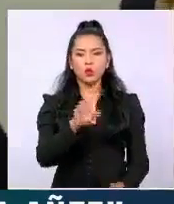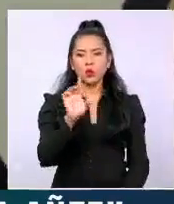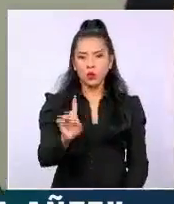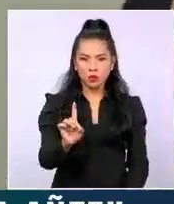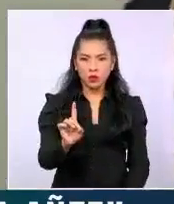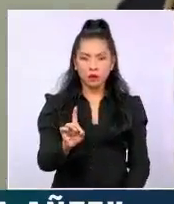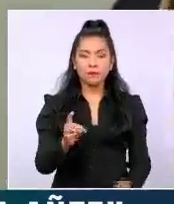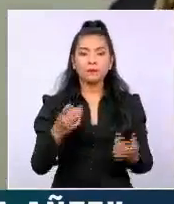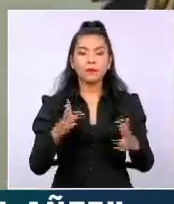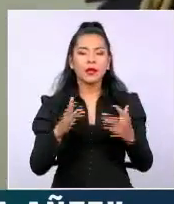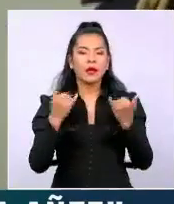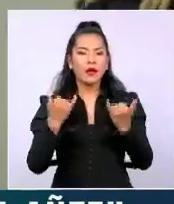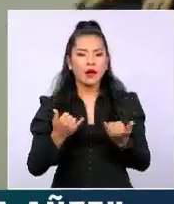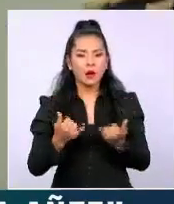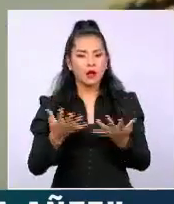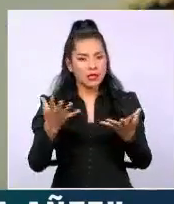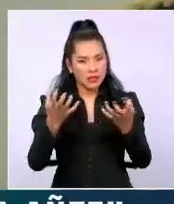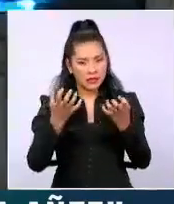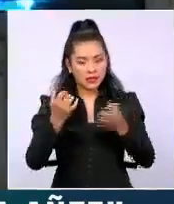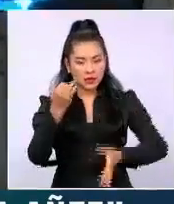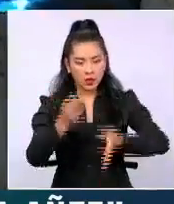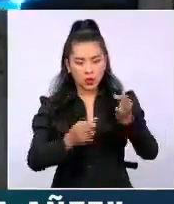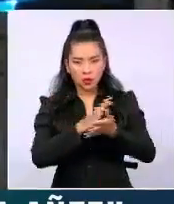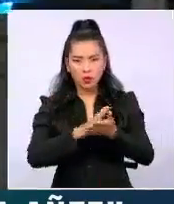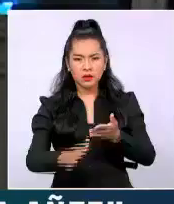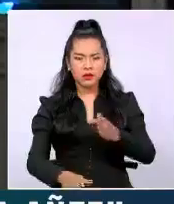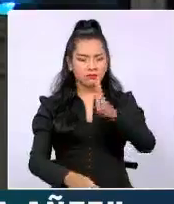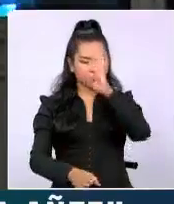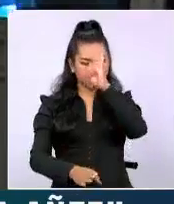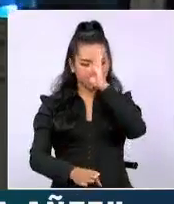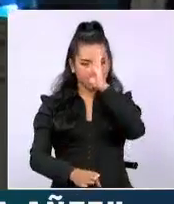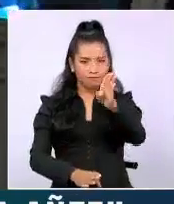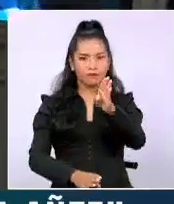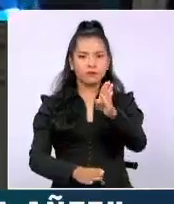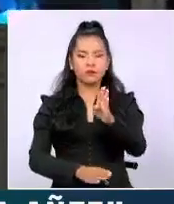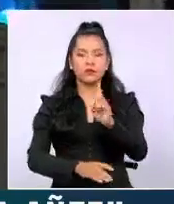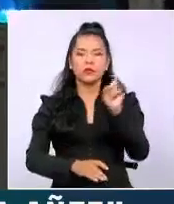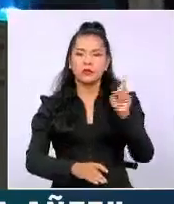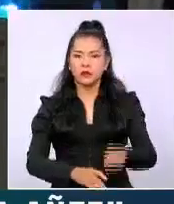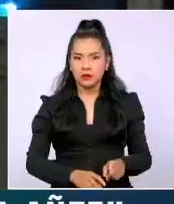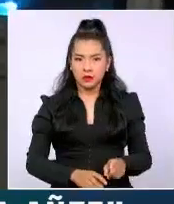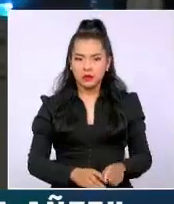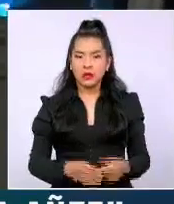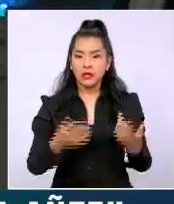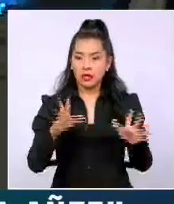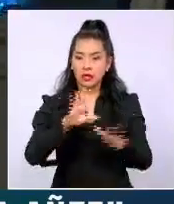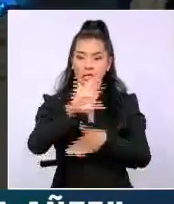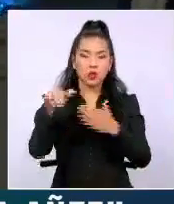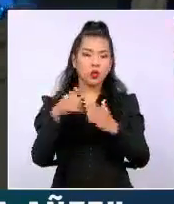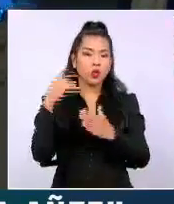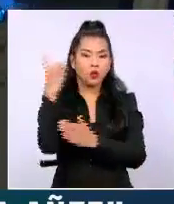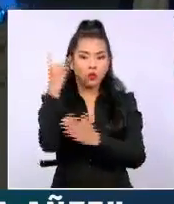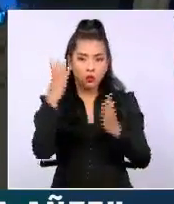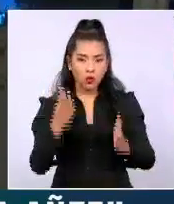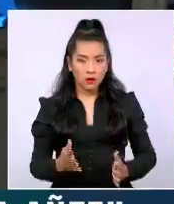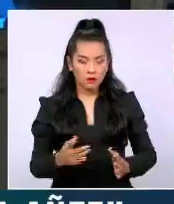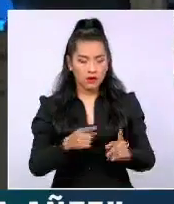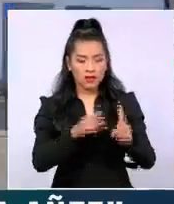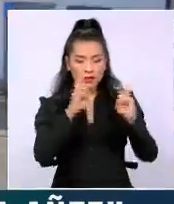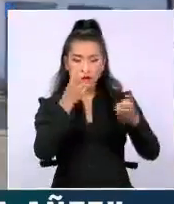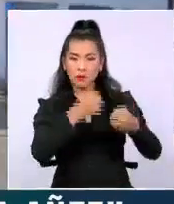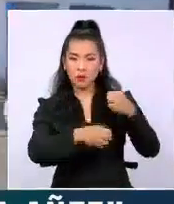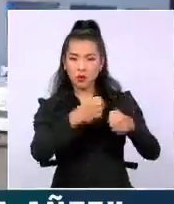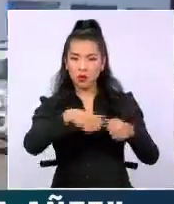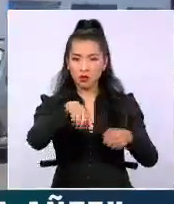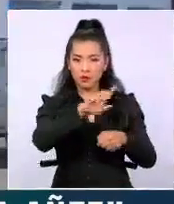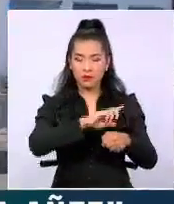que se imponga la justicia con el mayor rigor posible y que los bolivianos finalmente, por lo menos con relación a estos hechos,